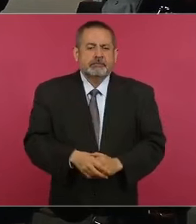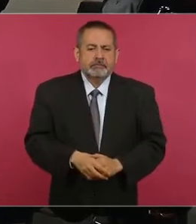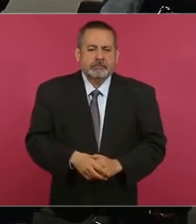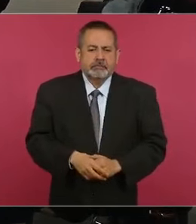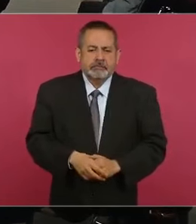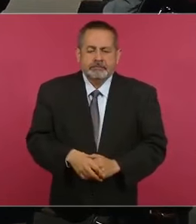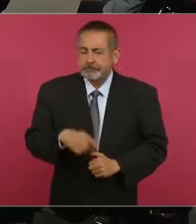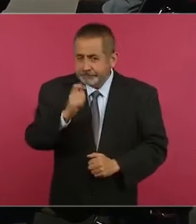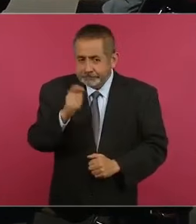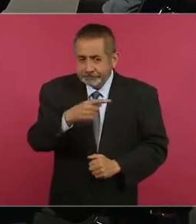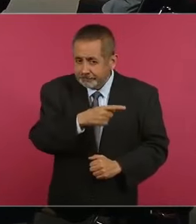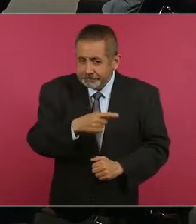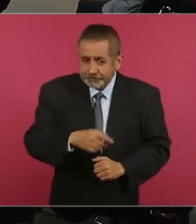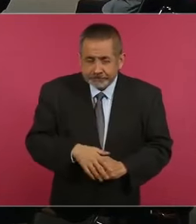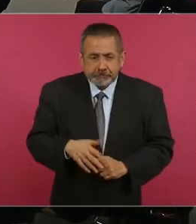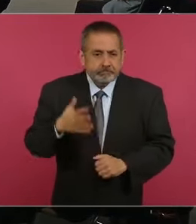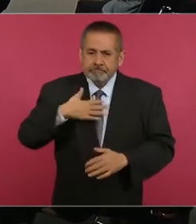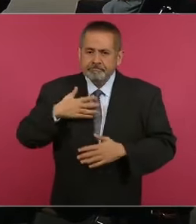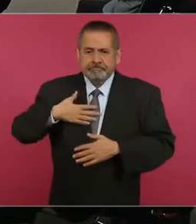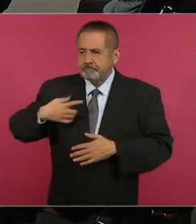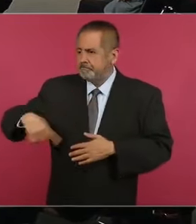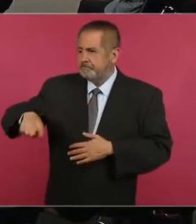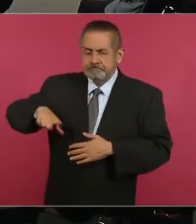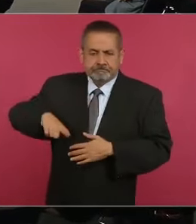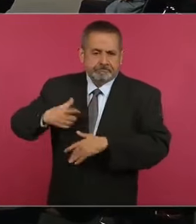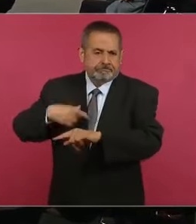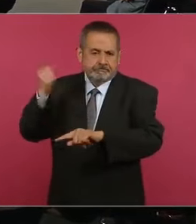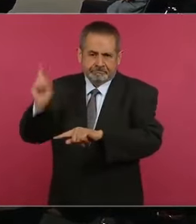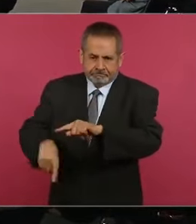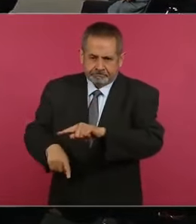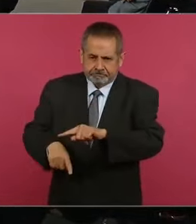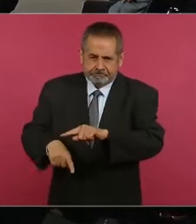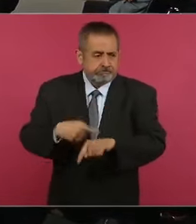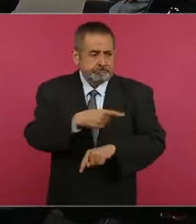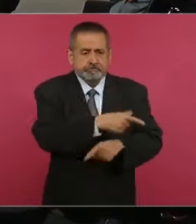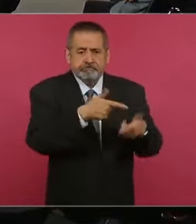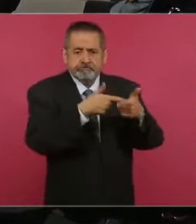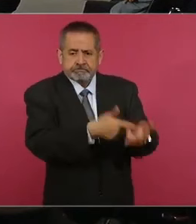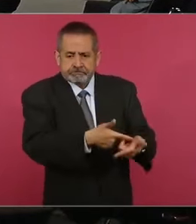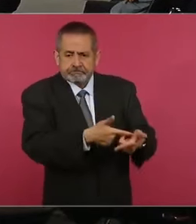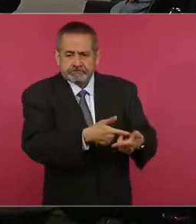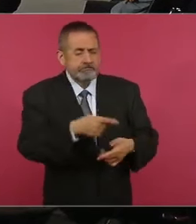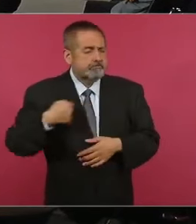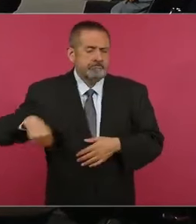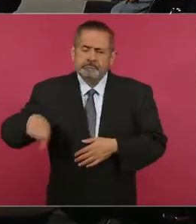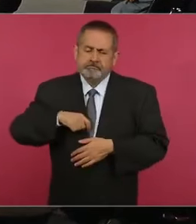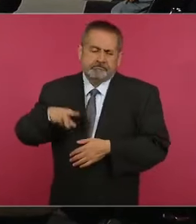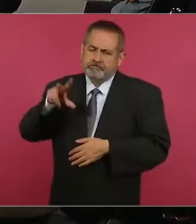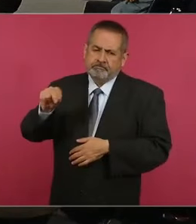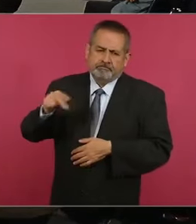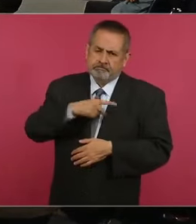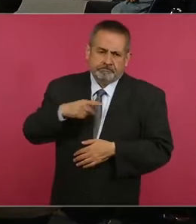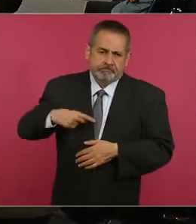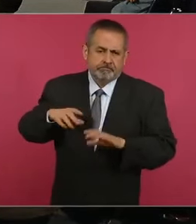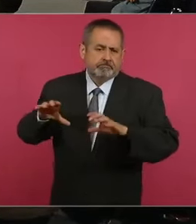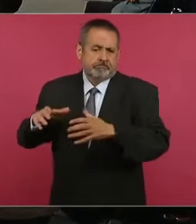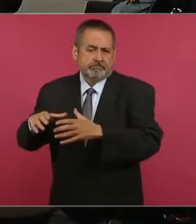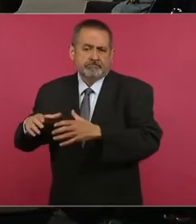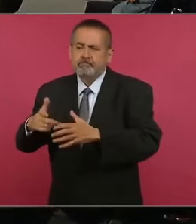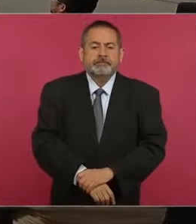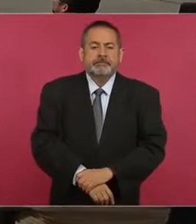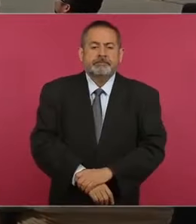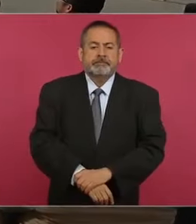porque esto nosotros lo quitamos, no existe en el Ejecutivo.